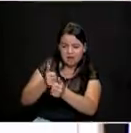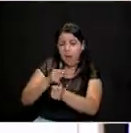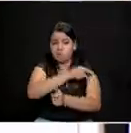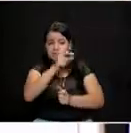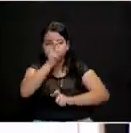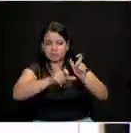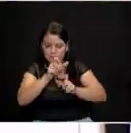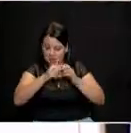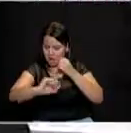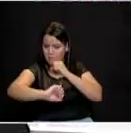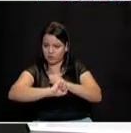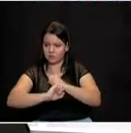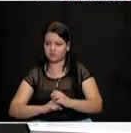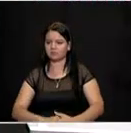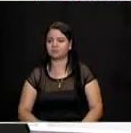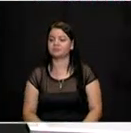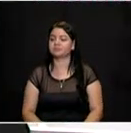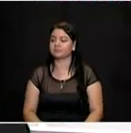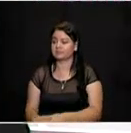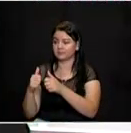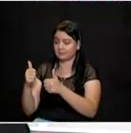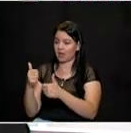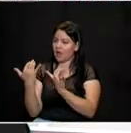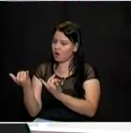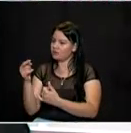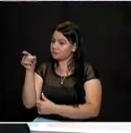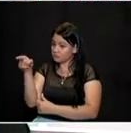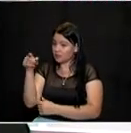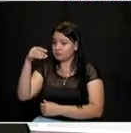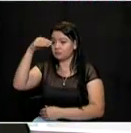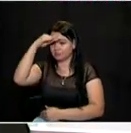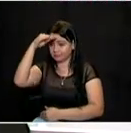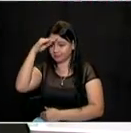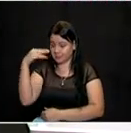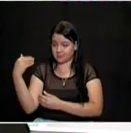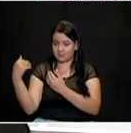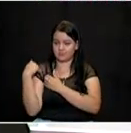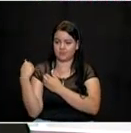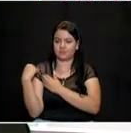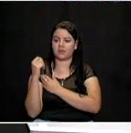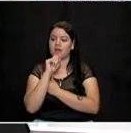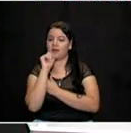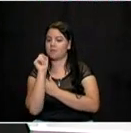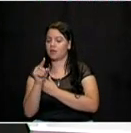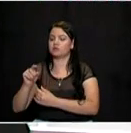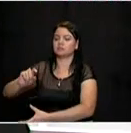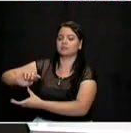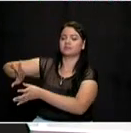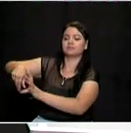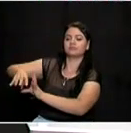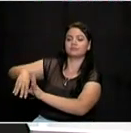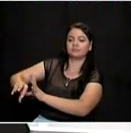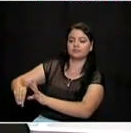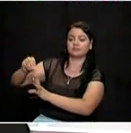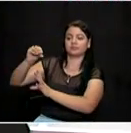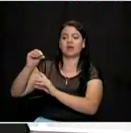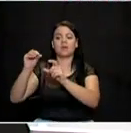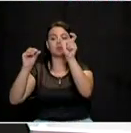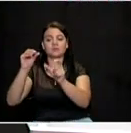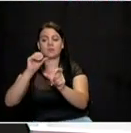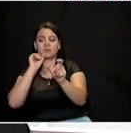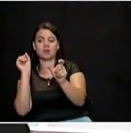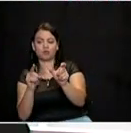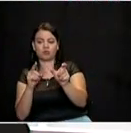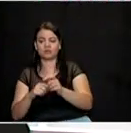combatir la corrupción. Muy bien, candidato Víctor Correa. Ahora es su turno de hacer la pregunta. Queda una sola balota, que es la número tres, pero